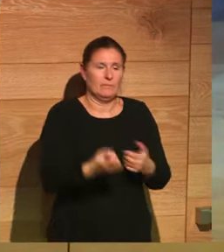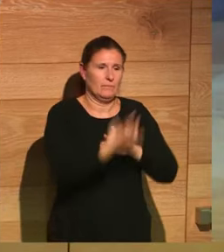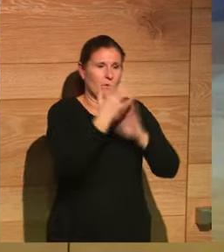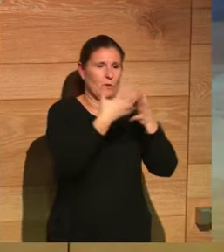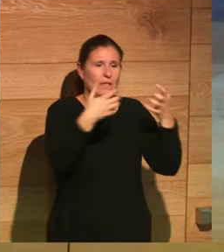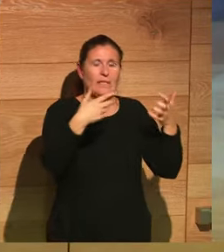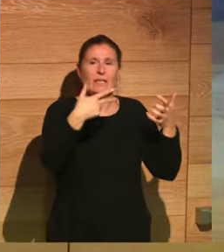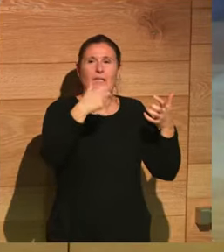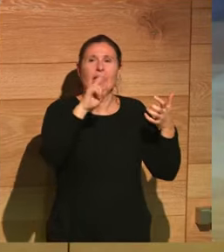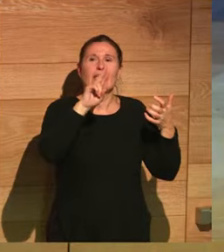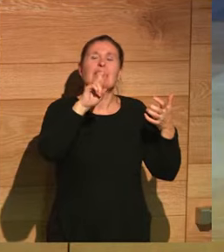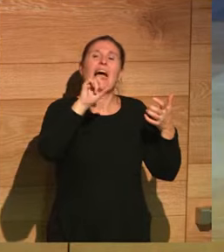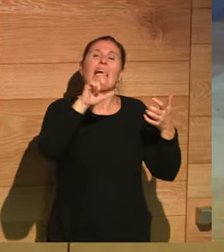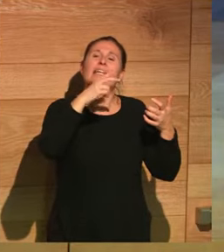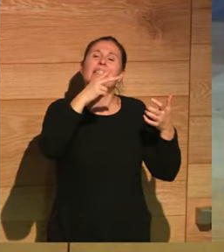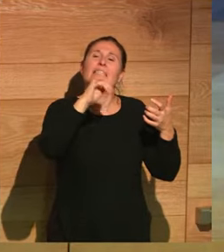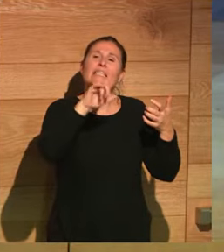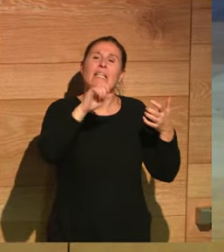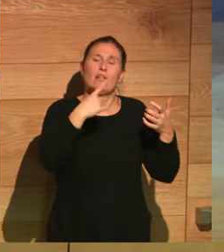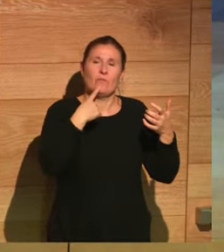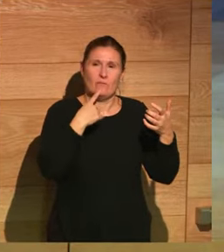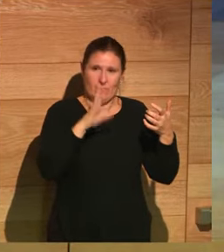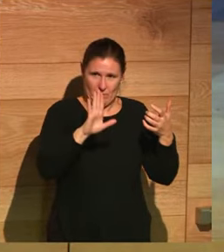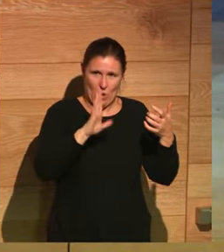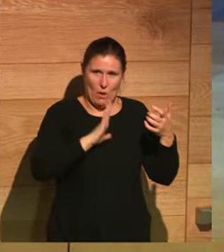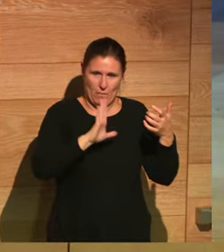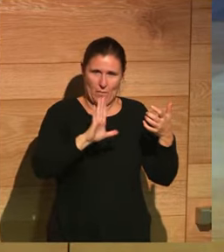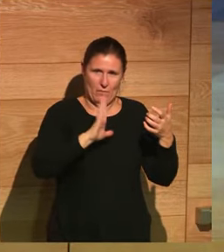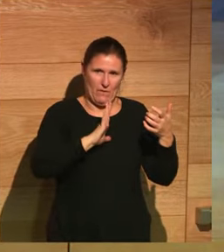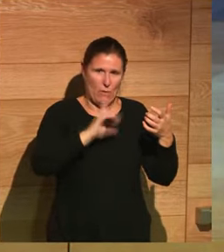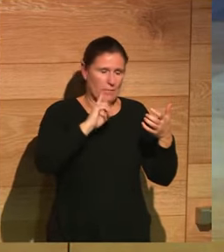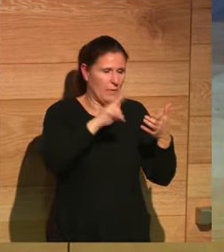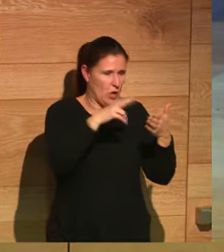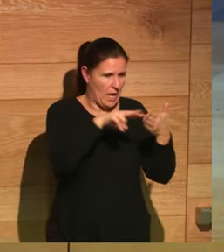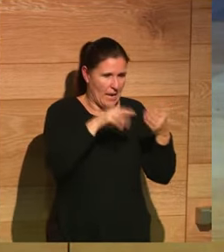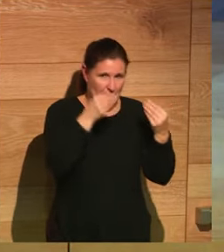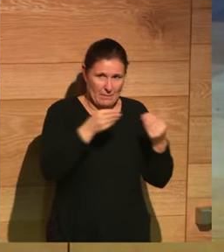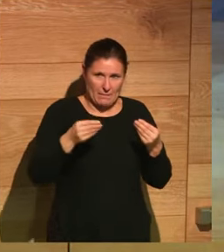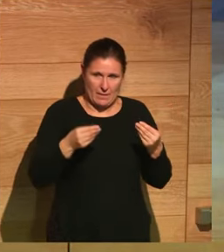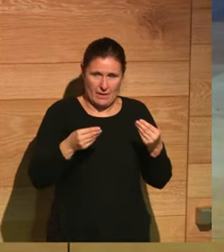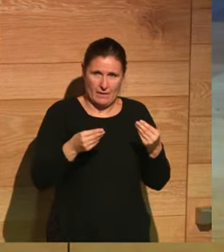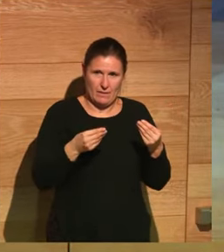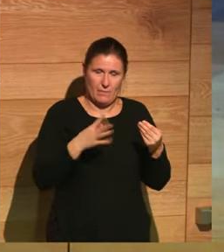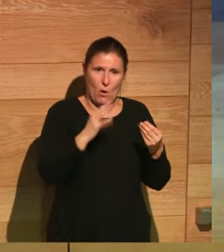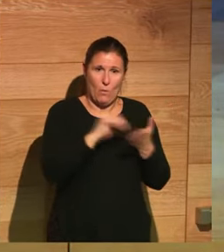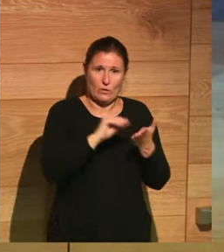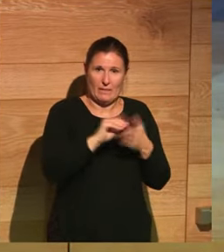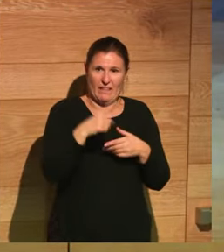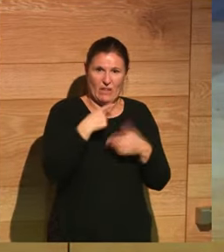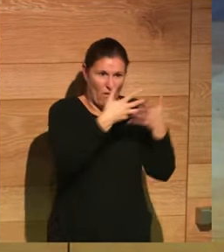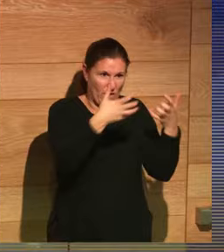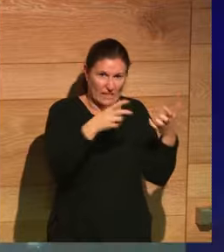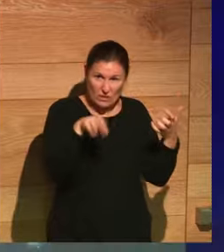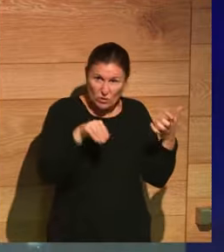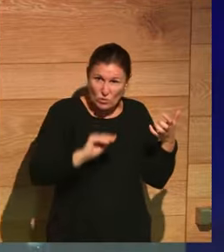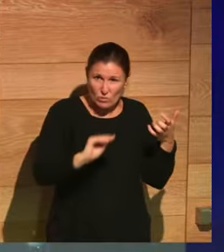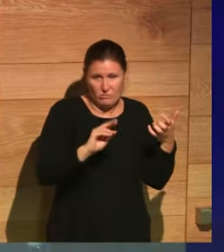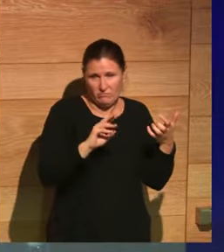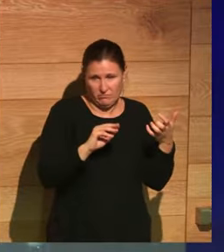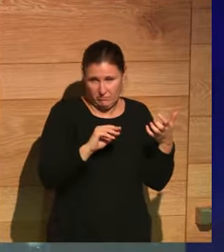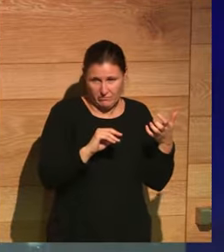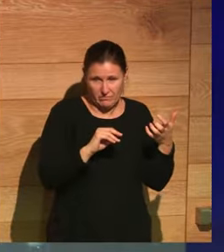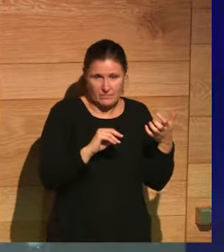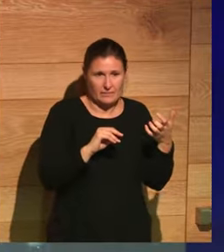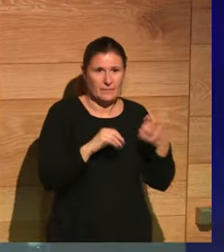Churchill cualquier día, por favor, compruébenlo diez veces. Porque es que el 90% Churchill jamás dijo nunca nada parecido. Entonces,